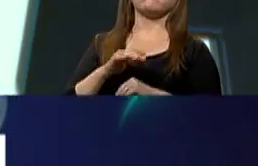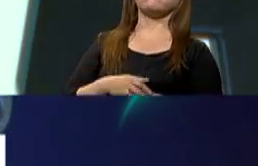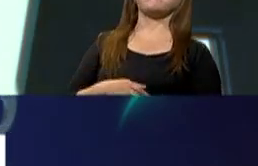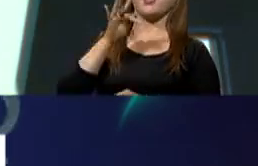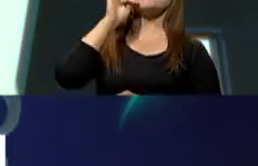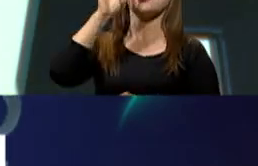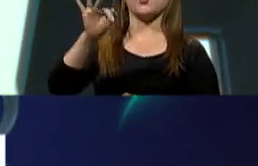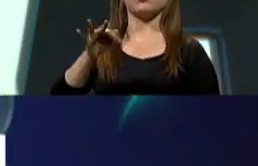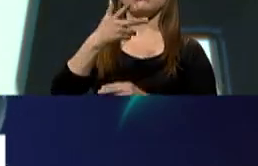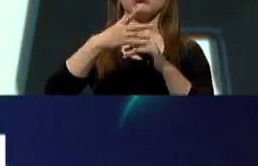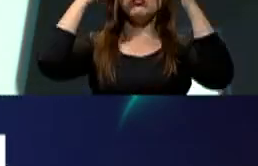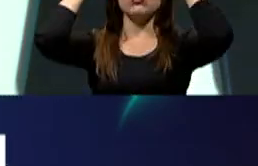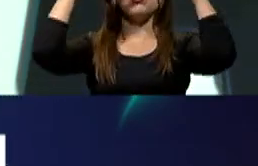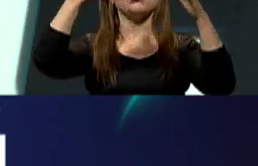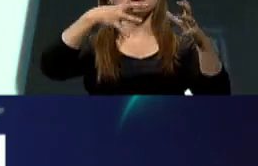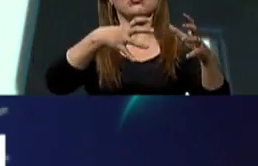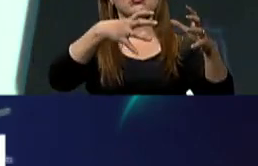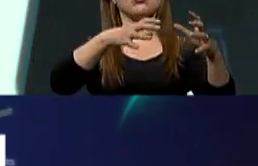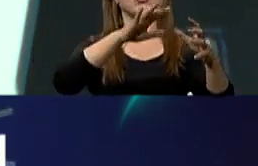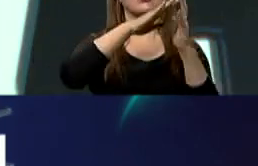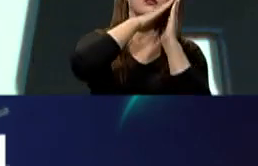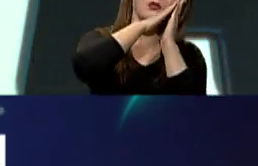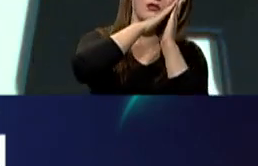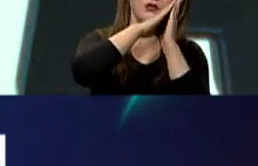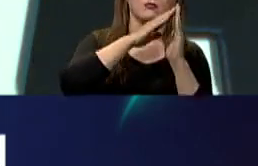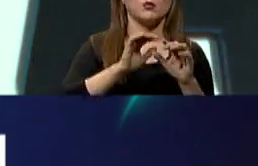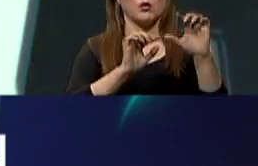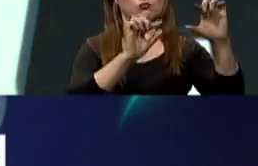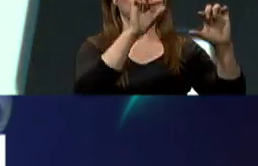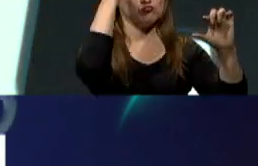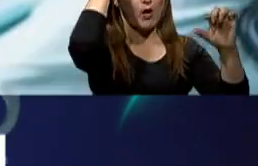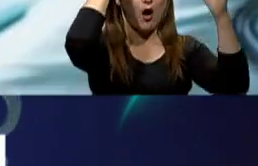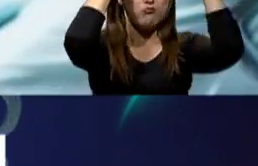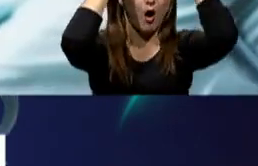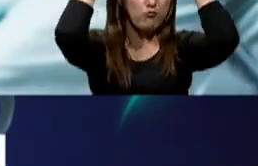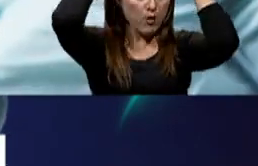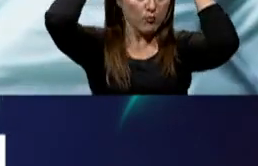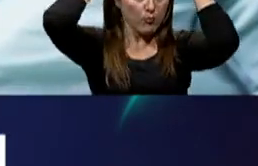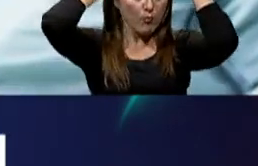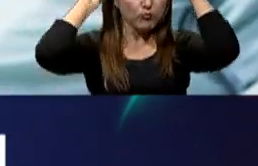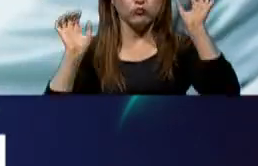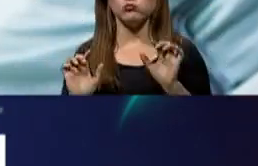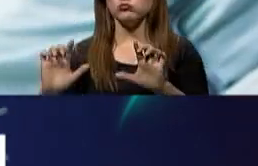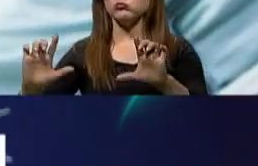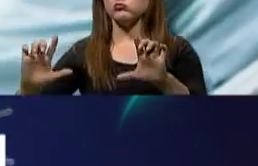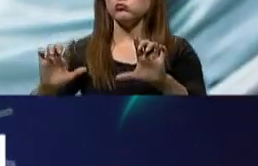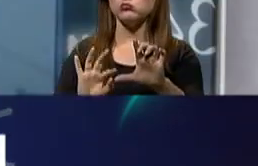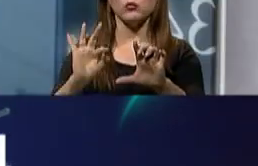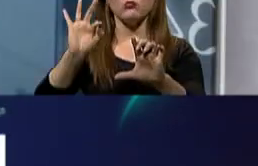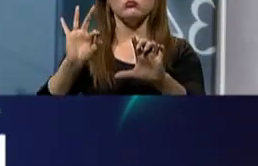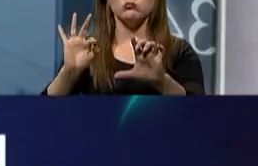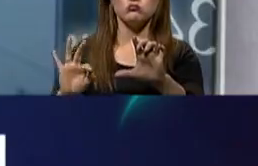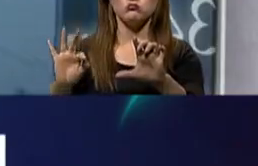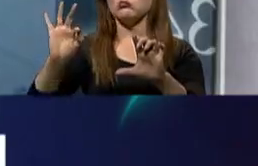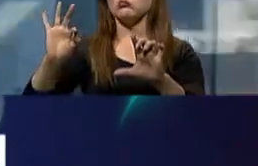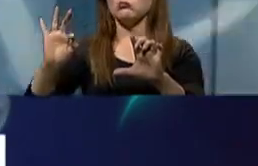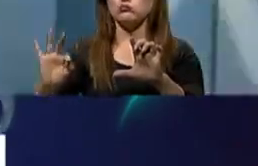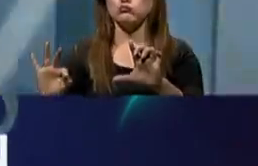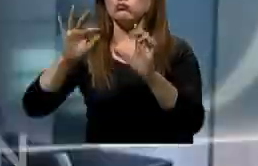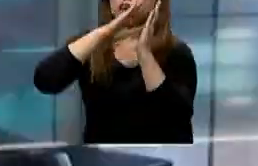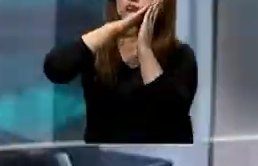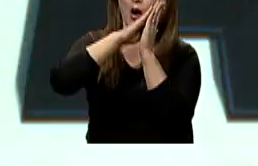efectivo o no, si está el paciente llegando a un sueño profundo o si está quedándose en fases superficiales por estos